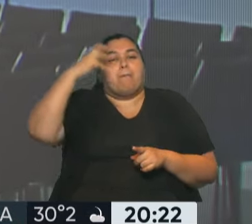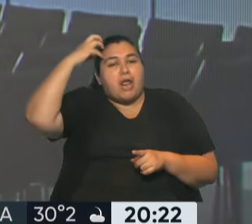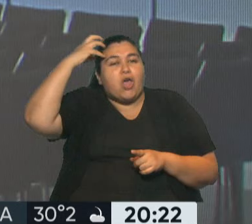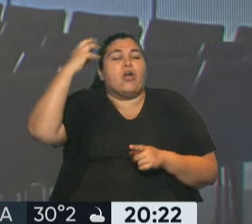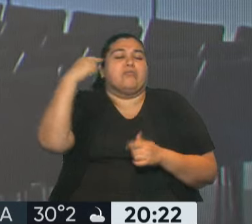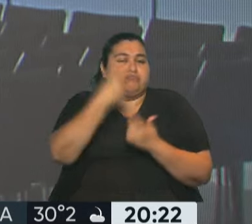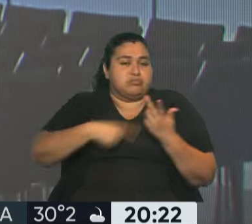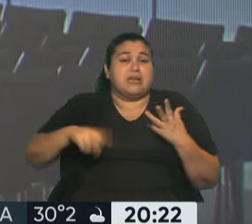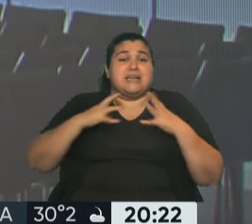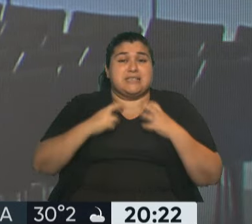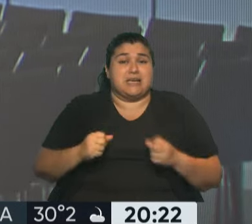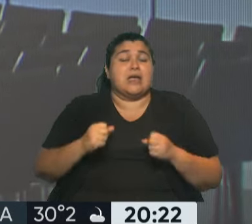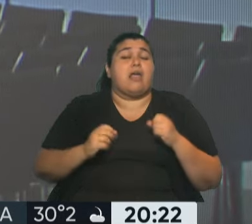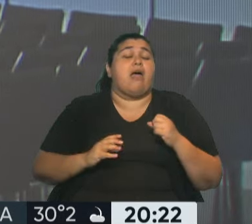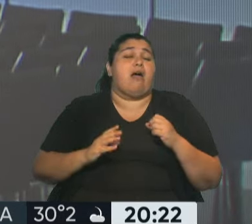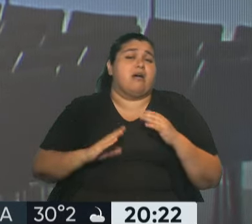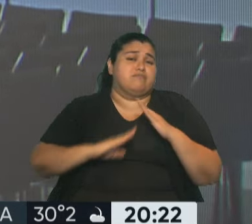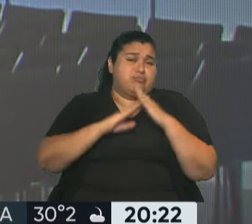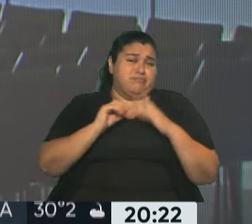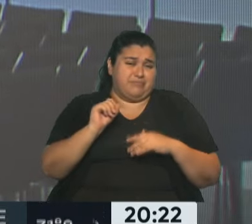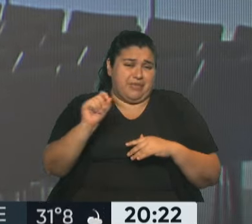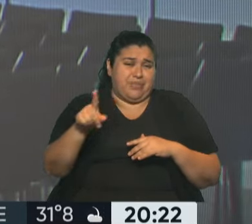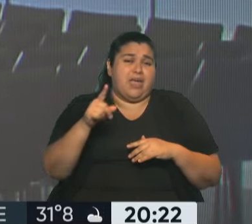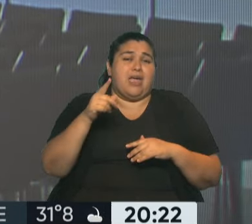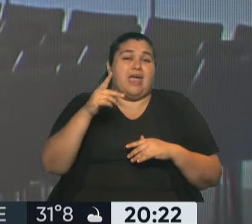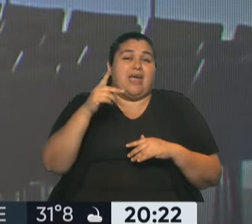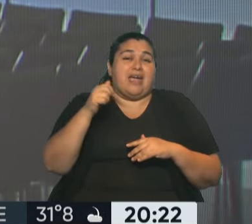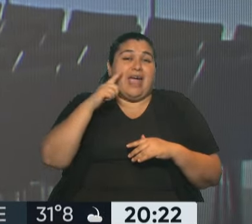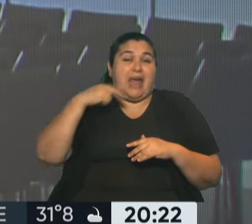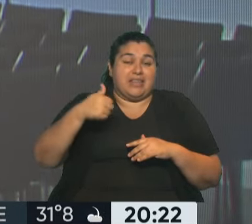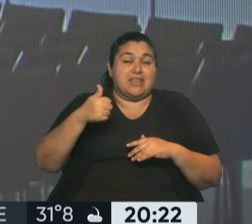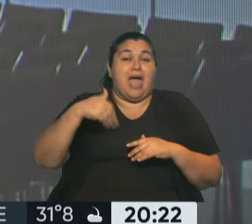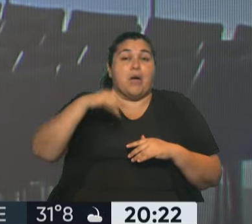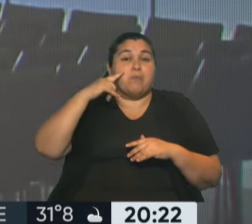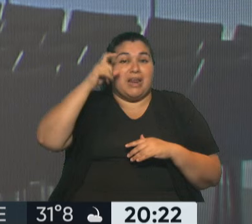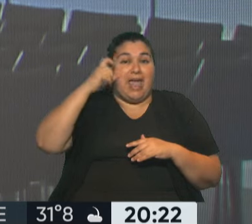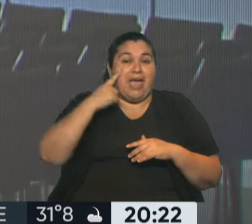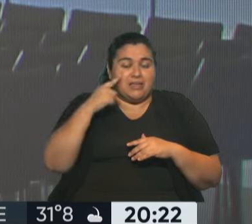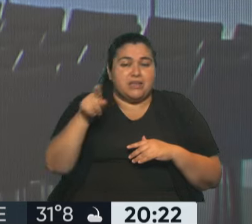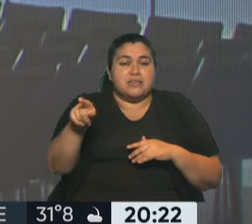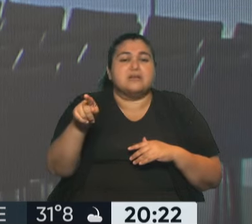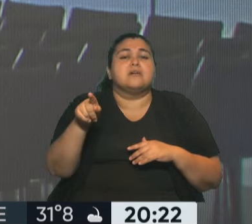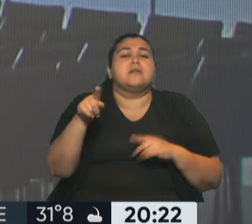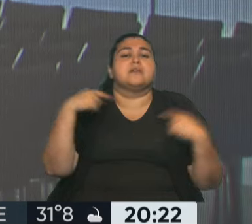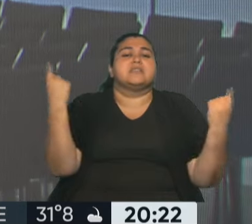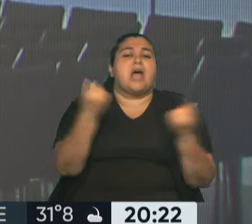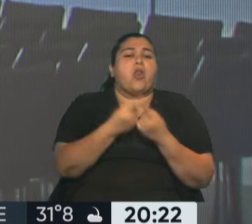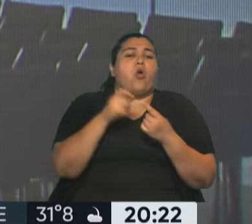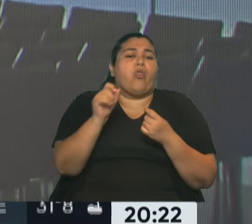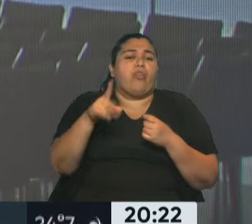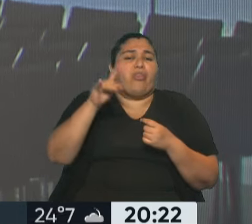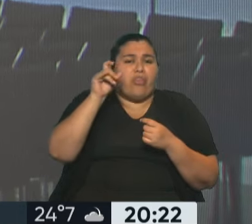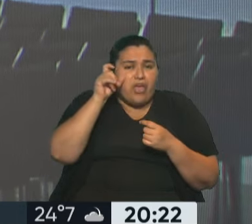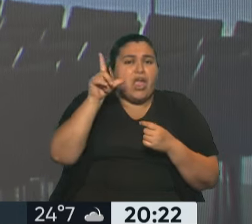decisión de la Secretaria General de la Presidencia, Karina Milley, se llamará el Salón de los Próceres. Así lo